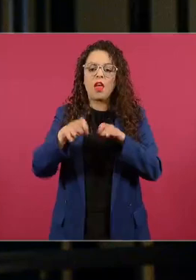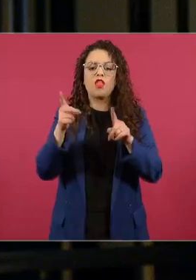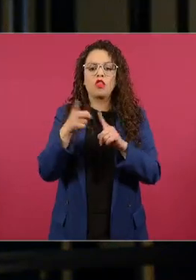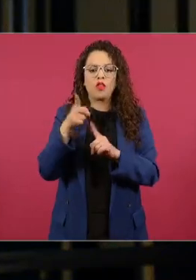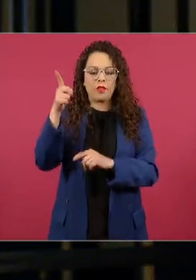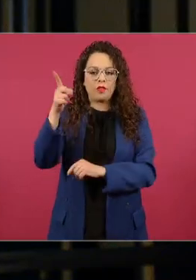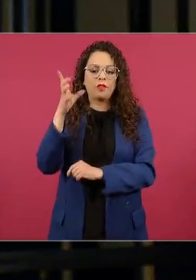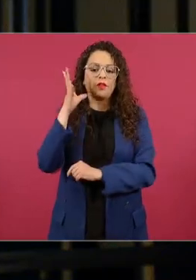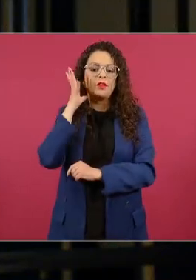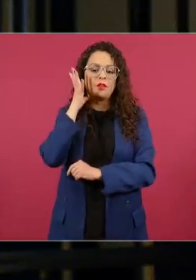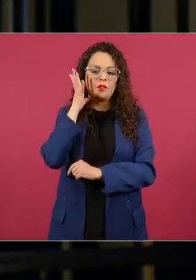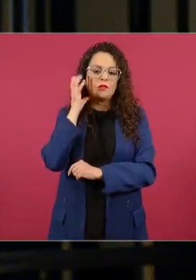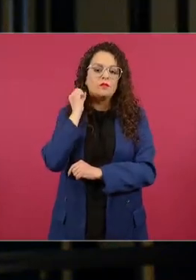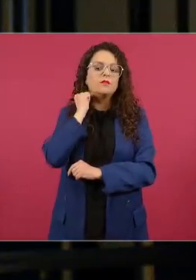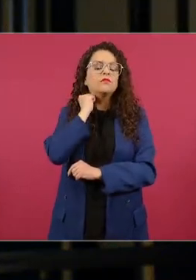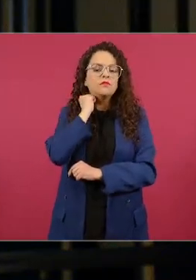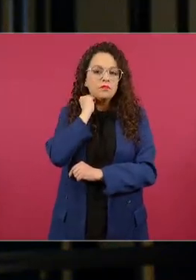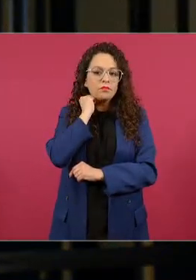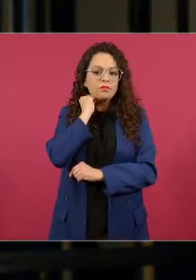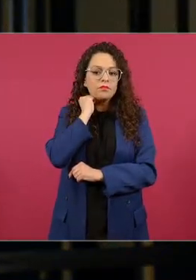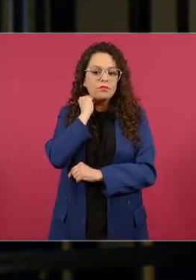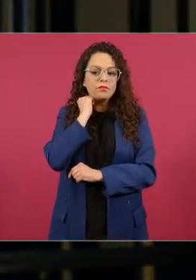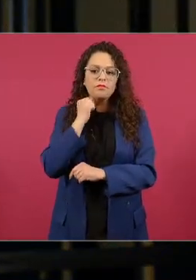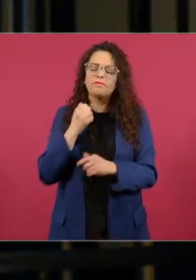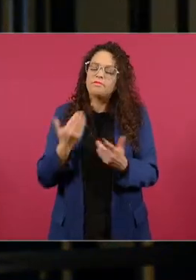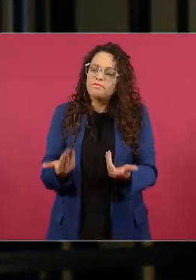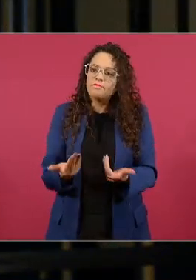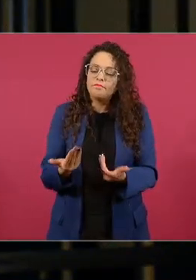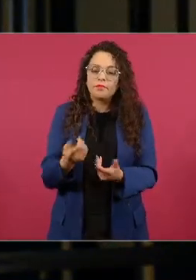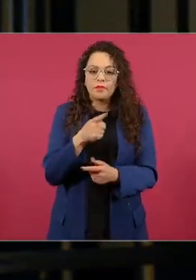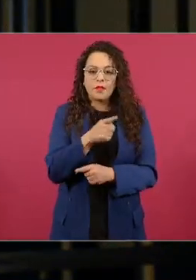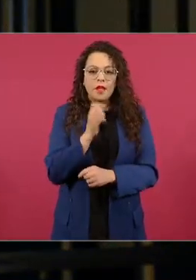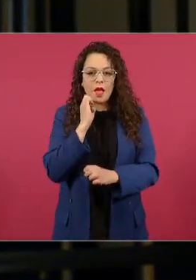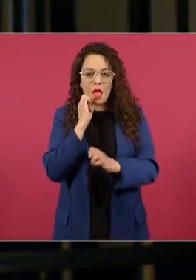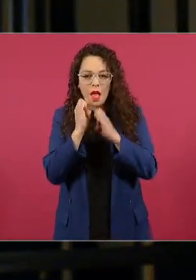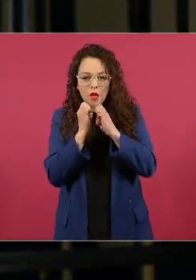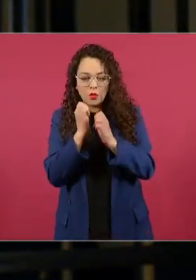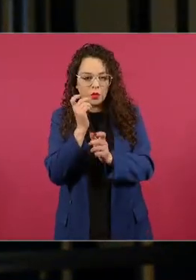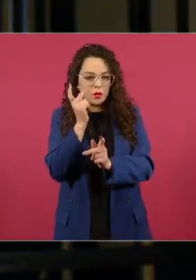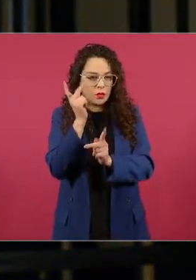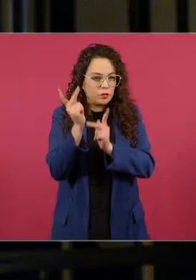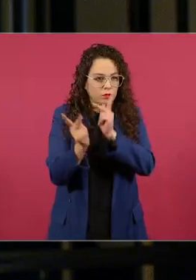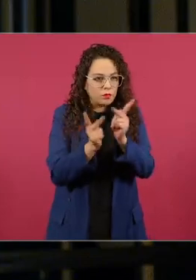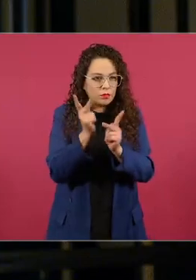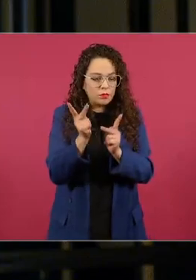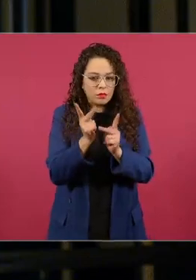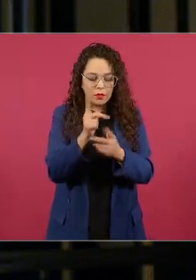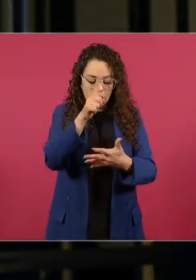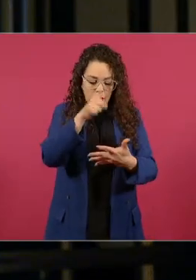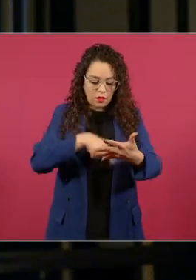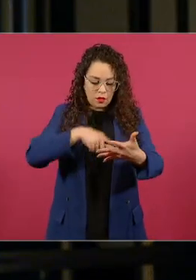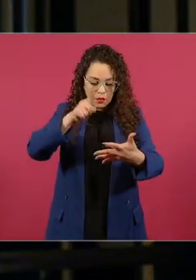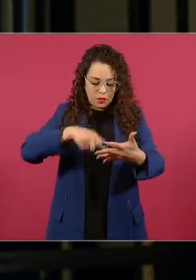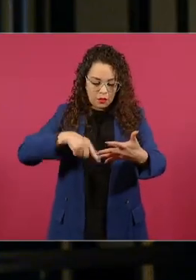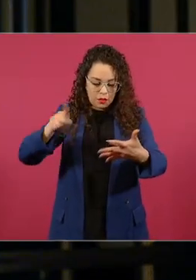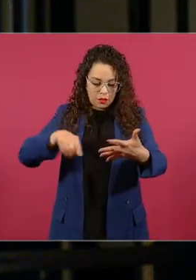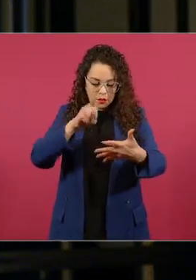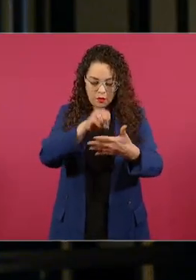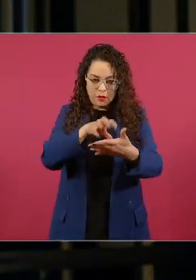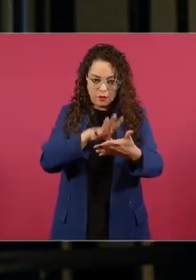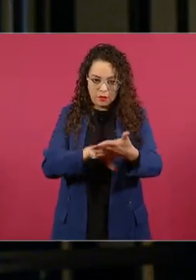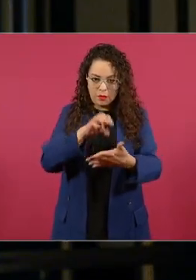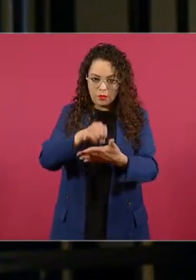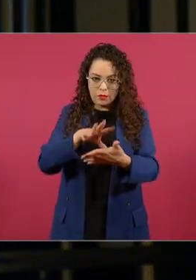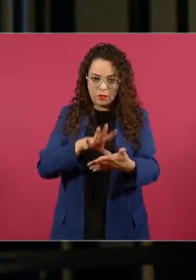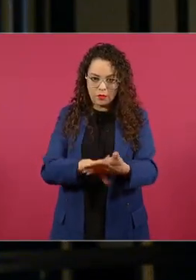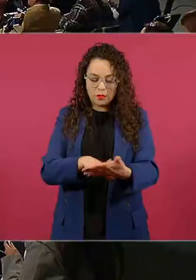evidentemente señor presidente vimos las encuestas que comienzan a aparecer de cara pues a todo este proceso que ya está en marcha la pre